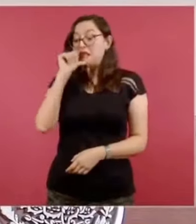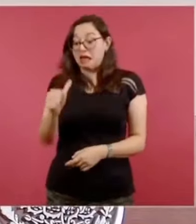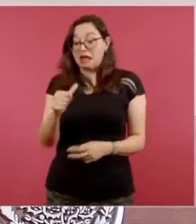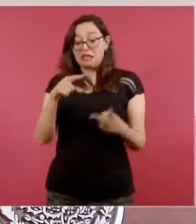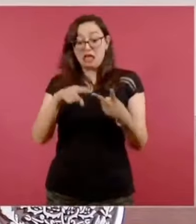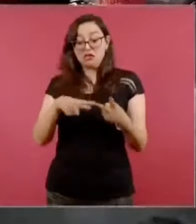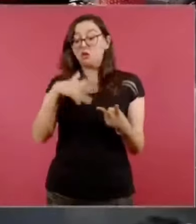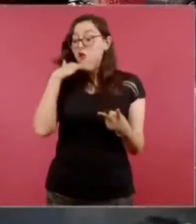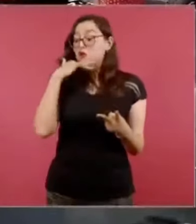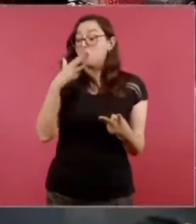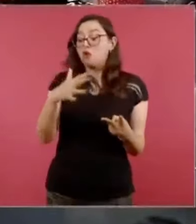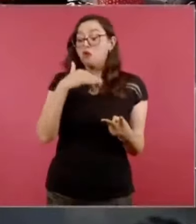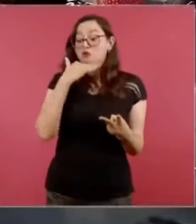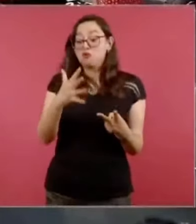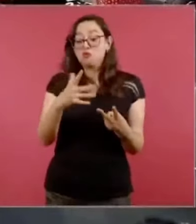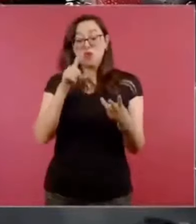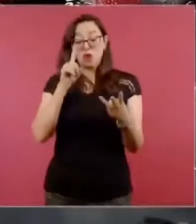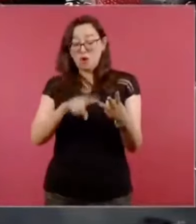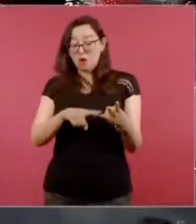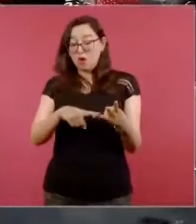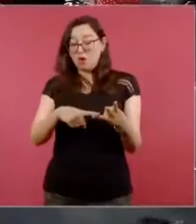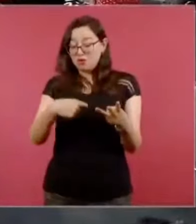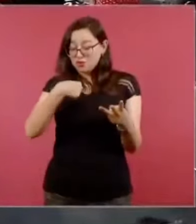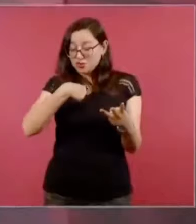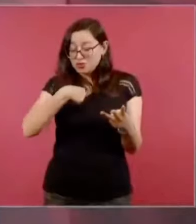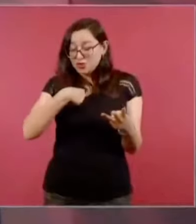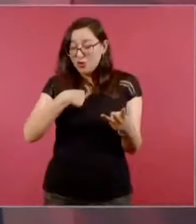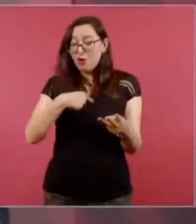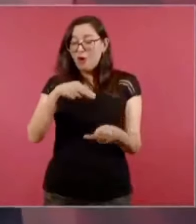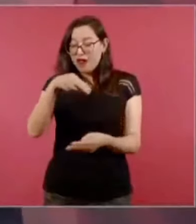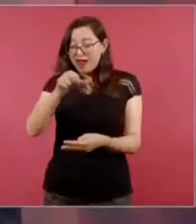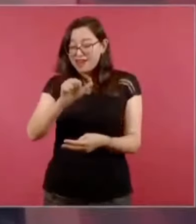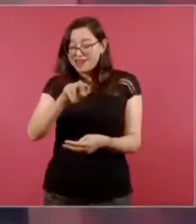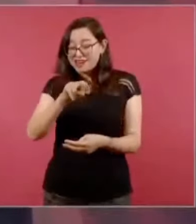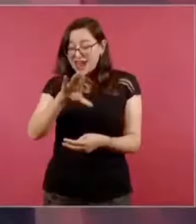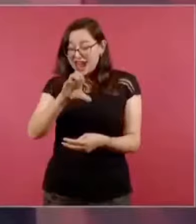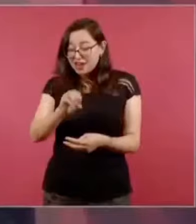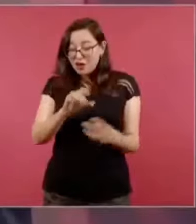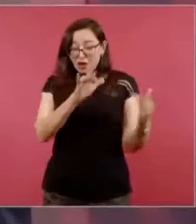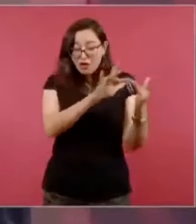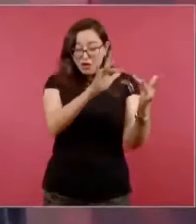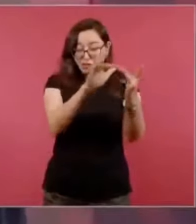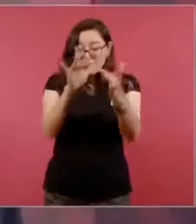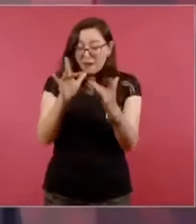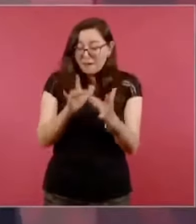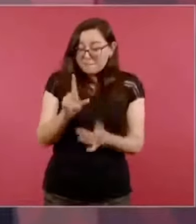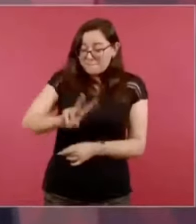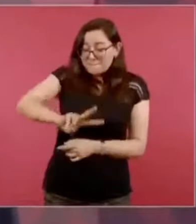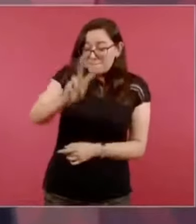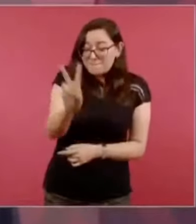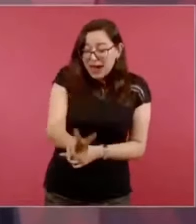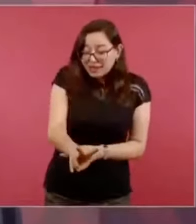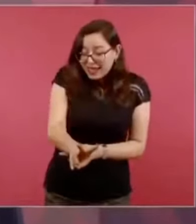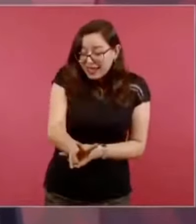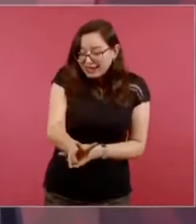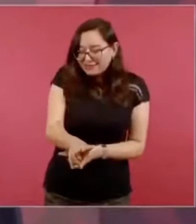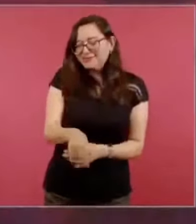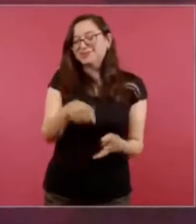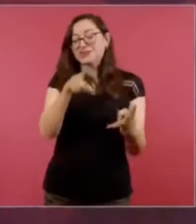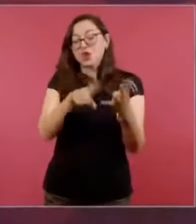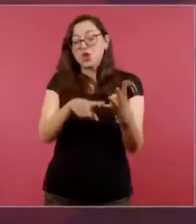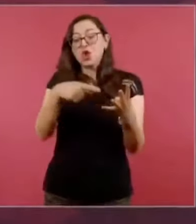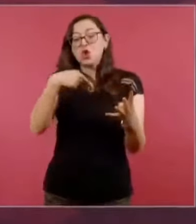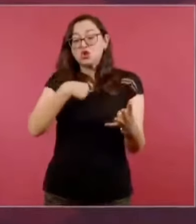yo tuviese vínculos con narcotraficantes, si yo hubiese llegado aquí dejando